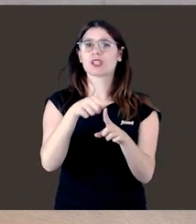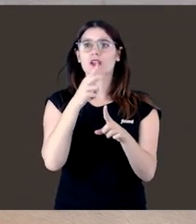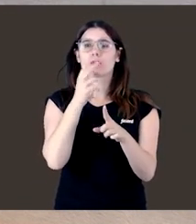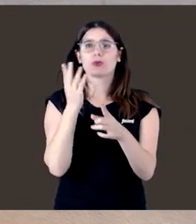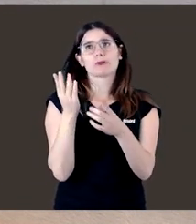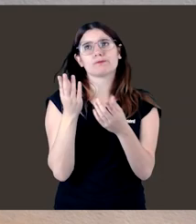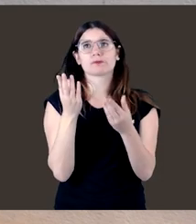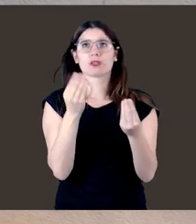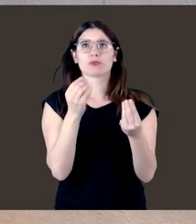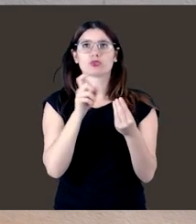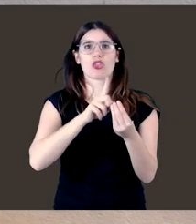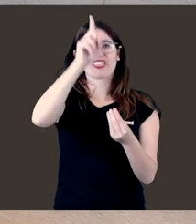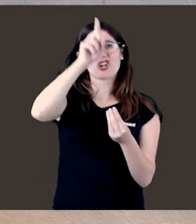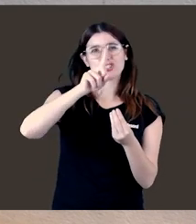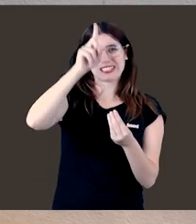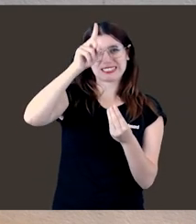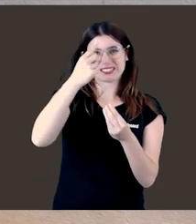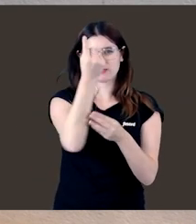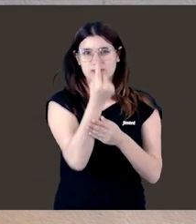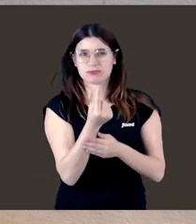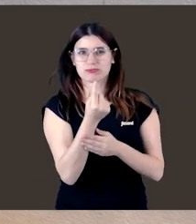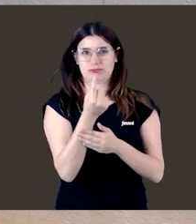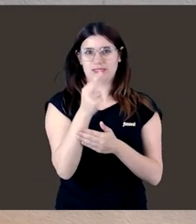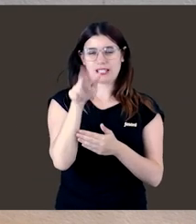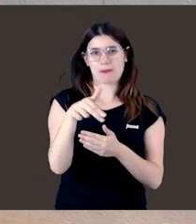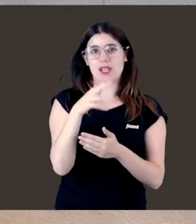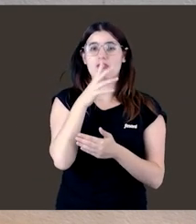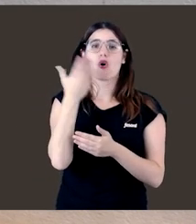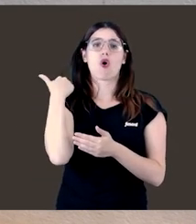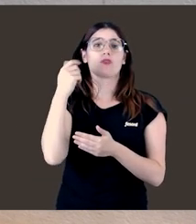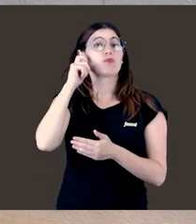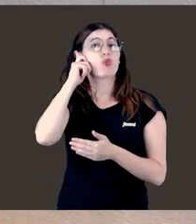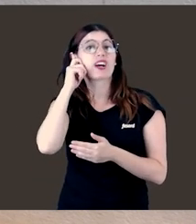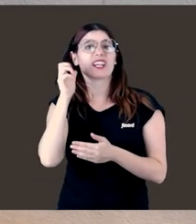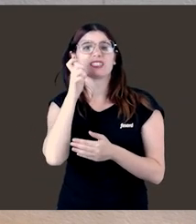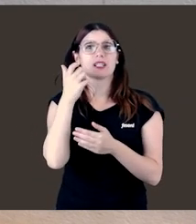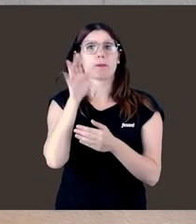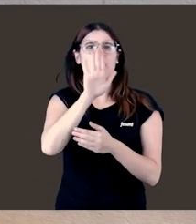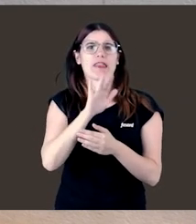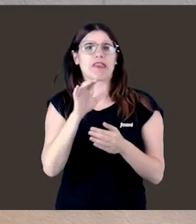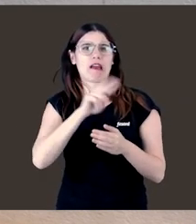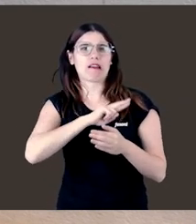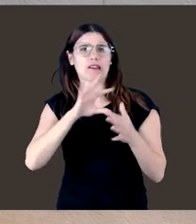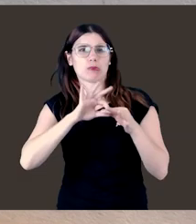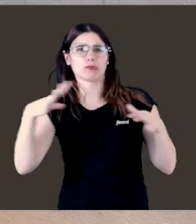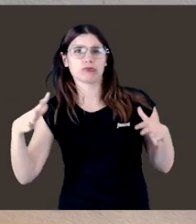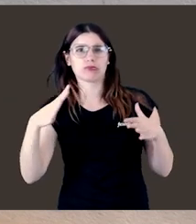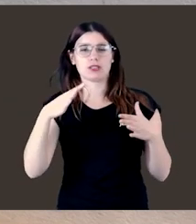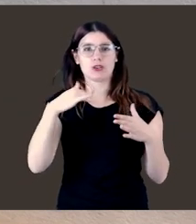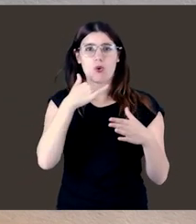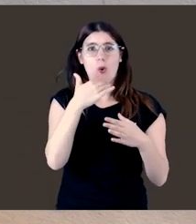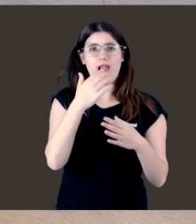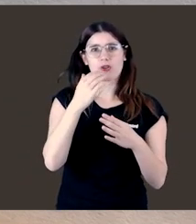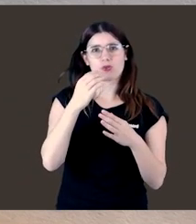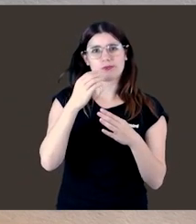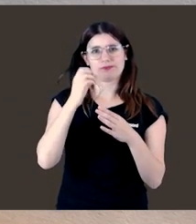digamos, deidades que fueron consideradas paganas o ciertas partes de la historia en las cuales